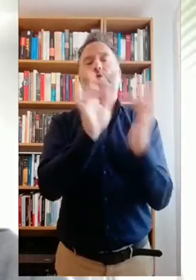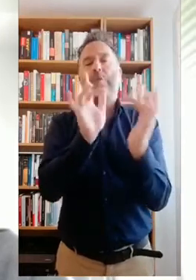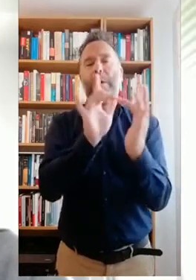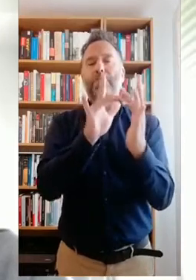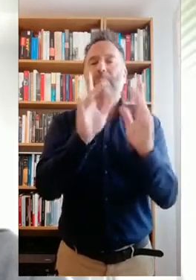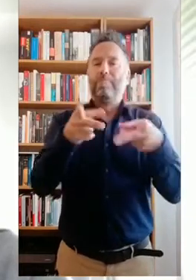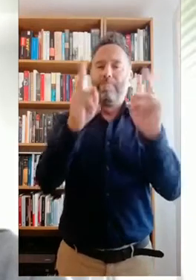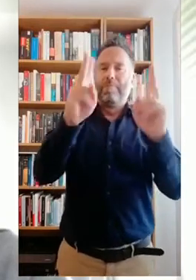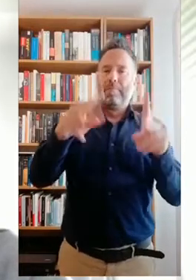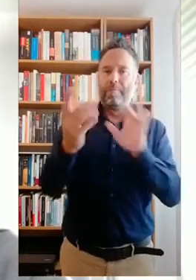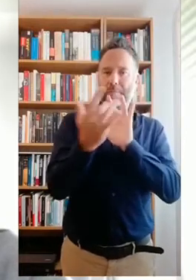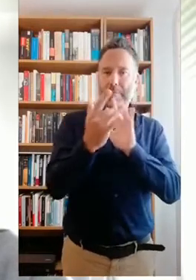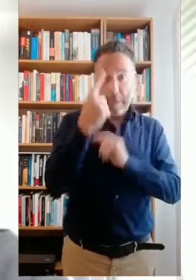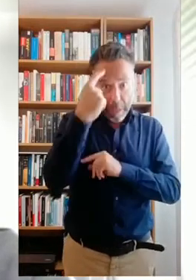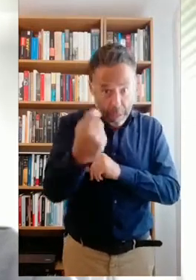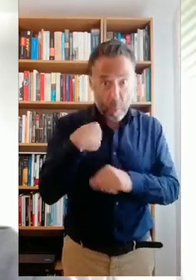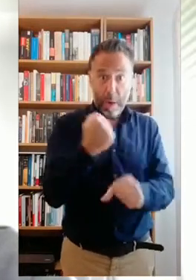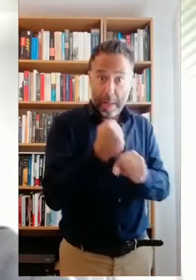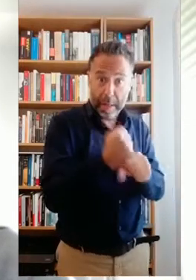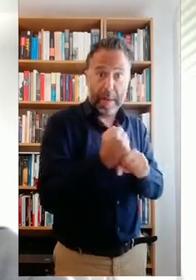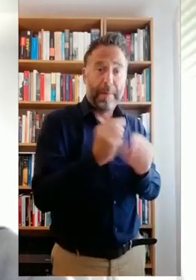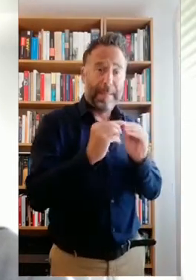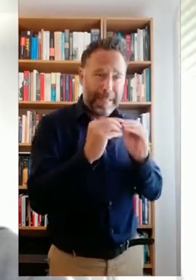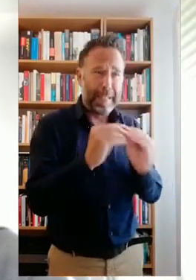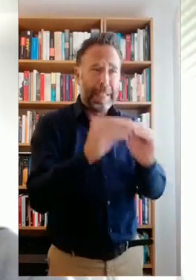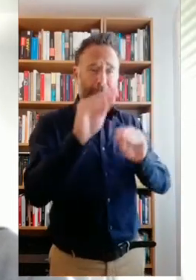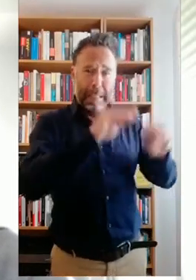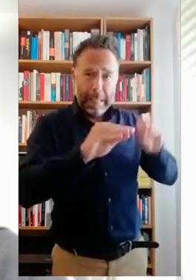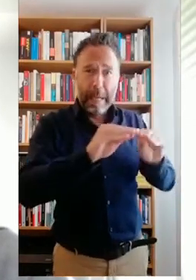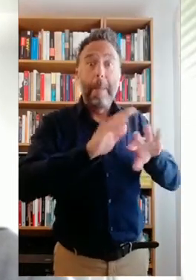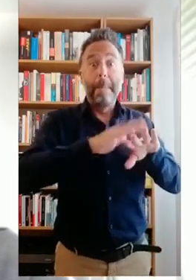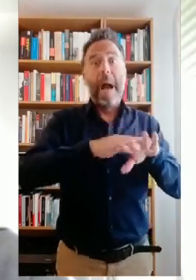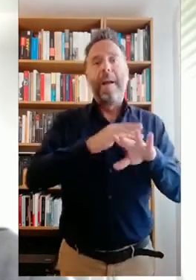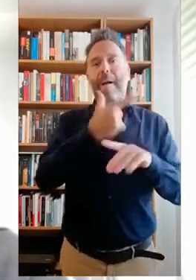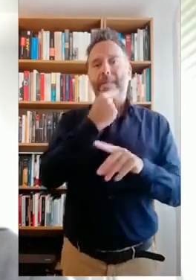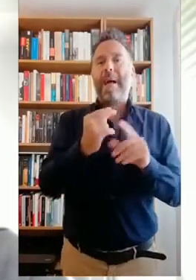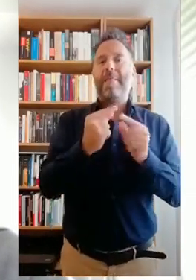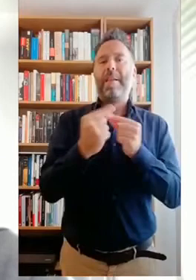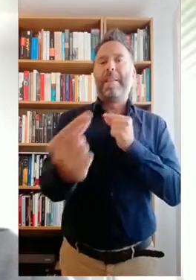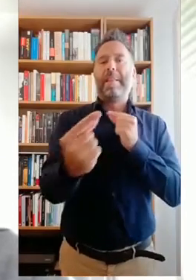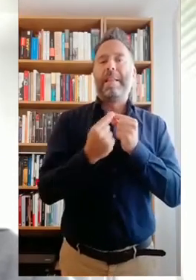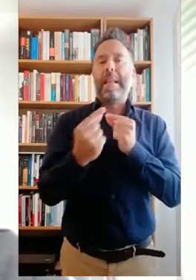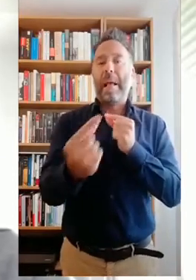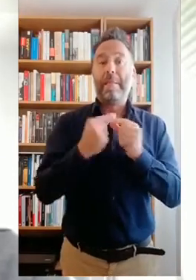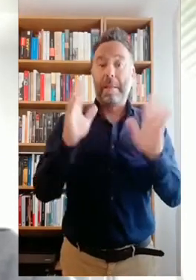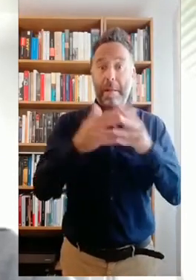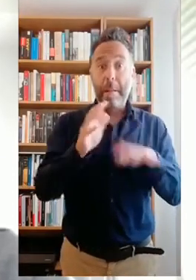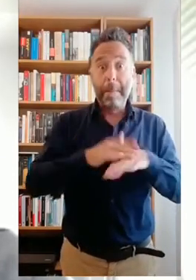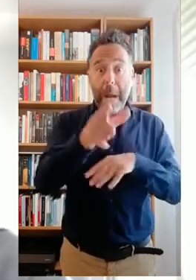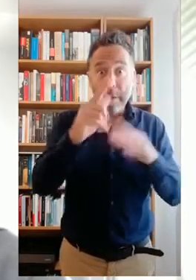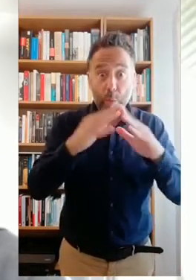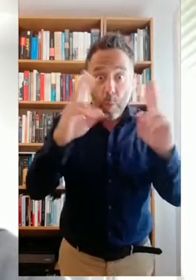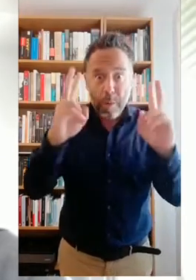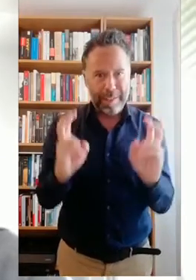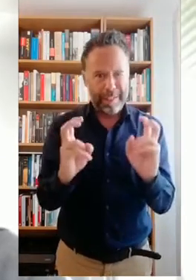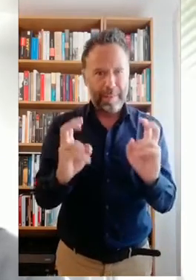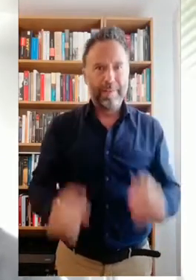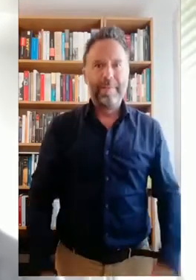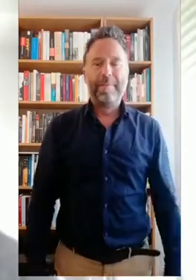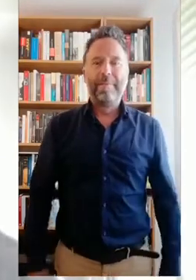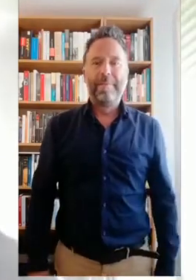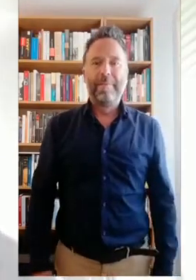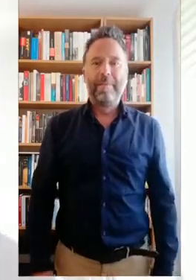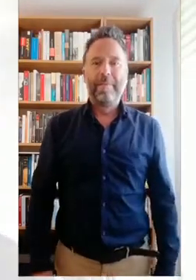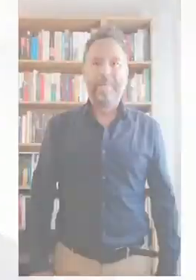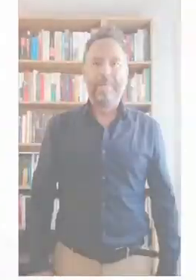para poder poneros en contacto con nosotros. Recordad que estamos trabajando para que todo esto sea posible de forma telemática, de tal forma que tú puedas